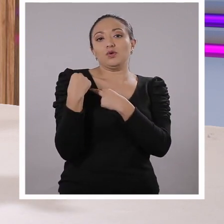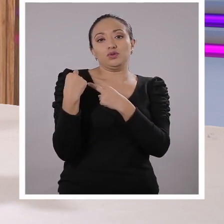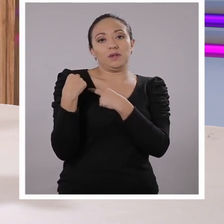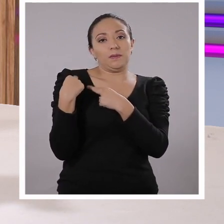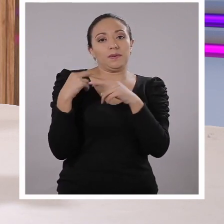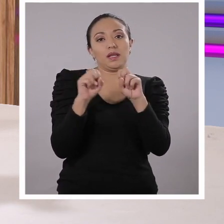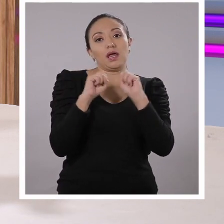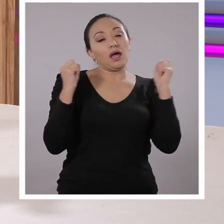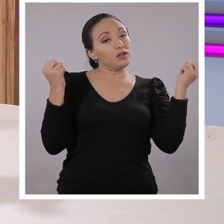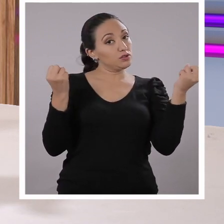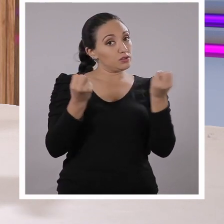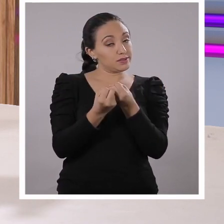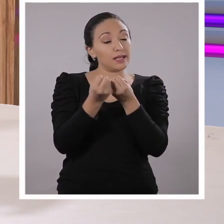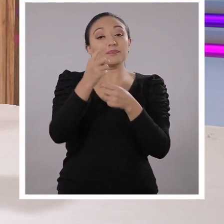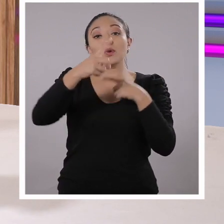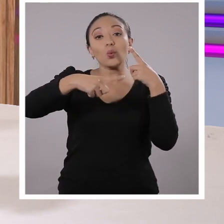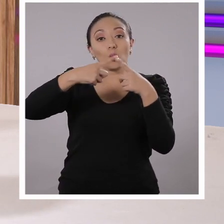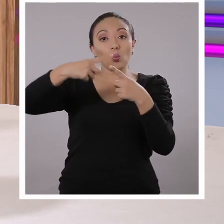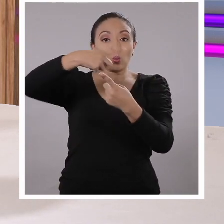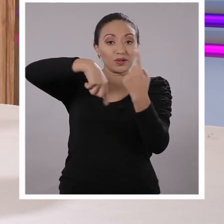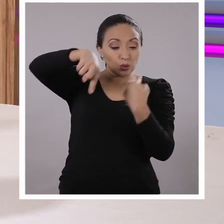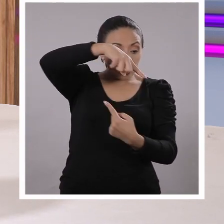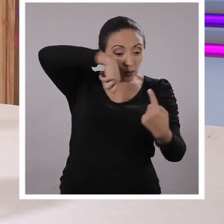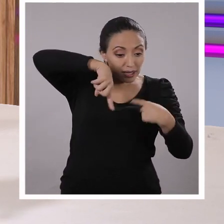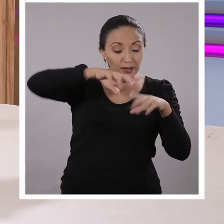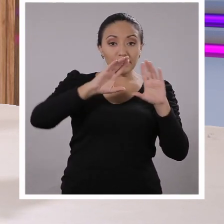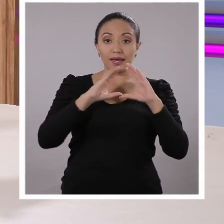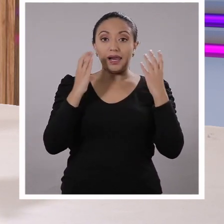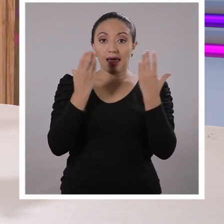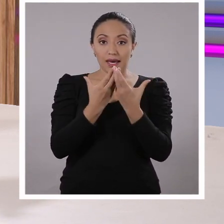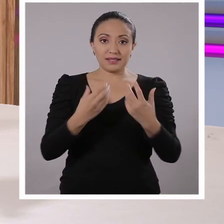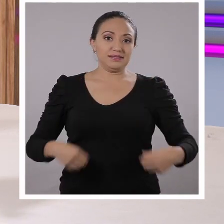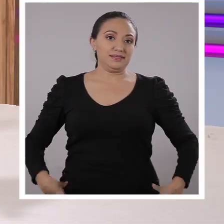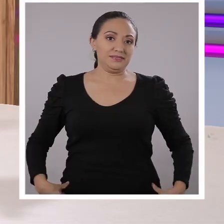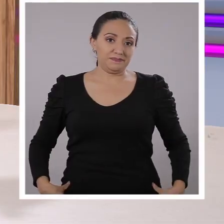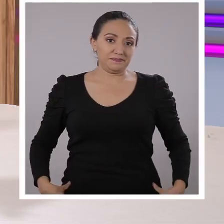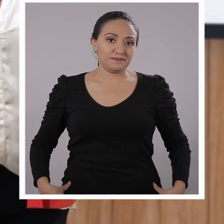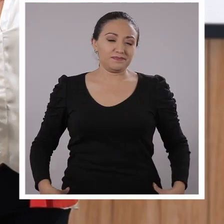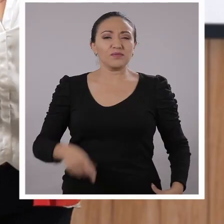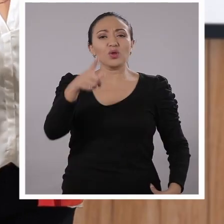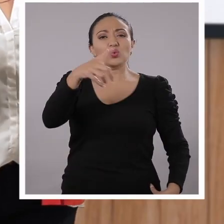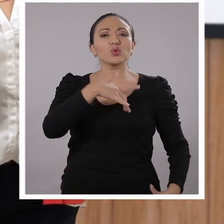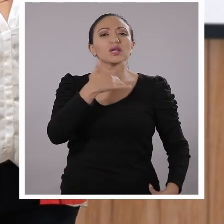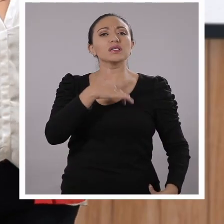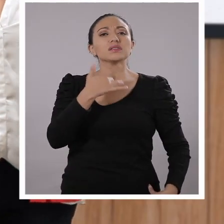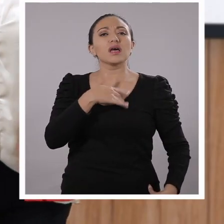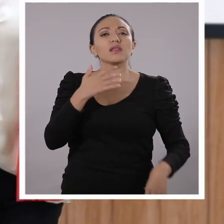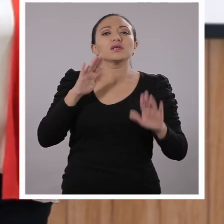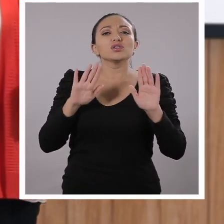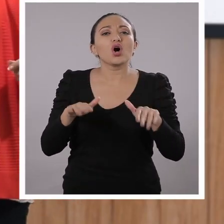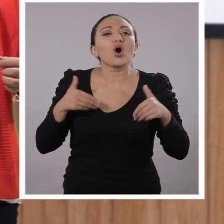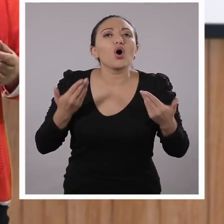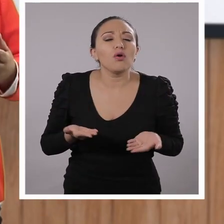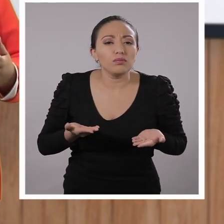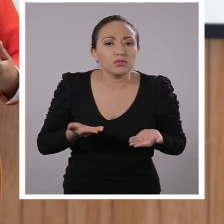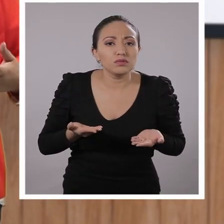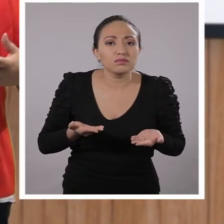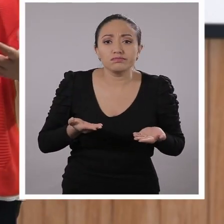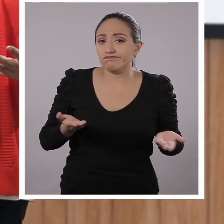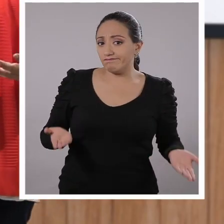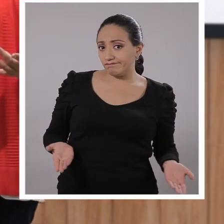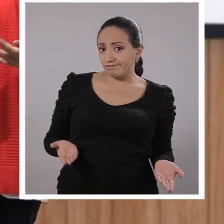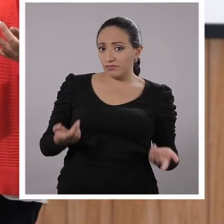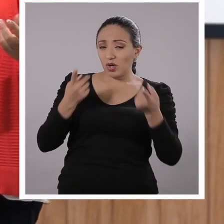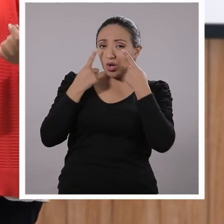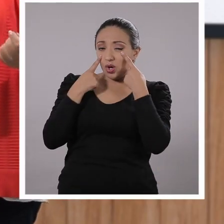responsabilidad social en el retorno progresivo a clases. ¿Cómo te has sentido esta semana? ¿Acaso